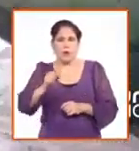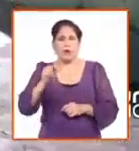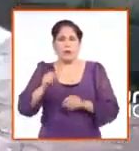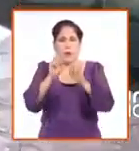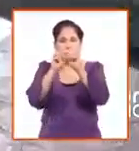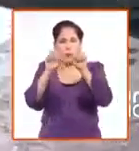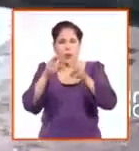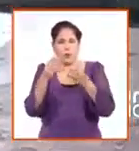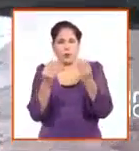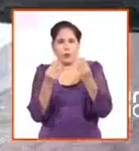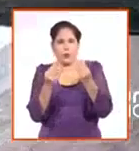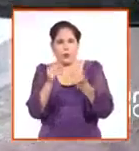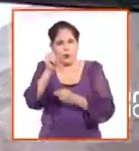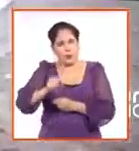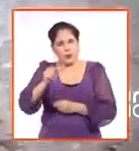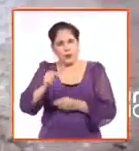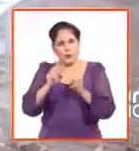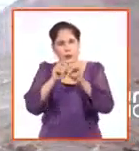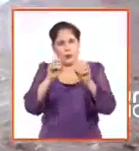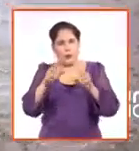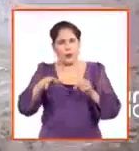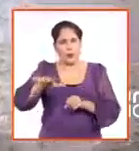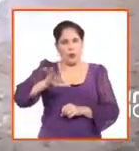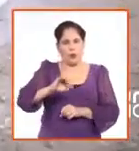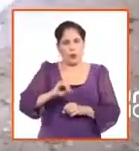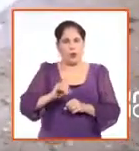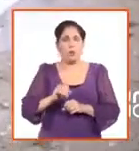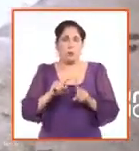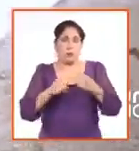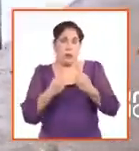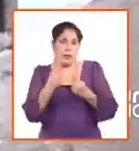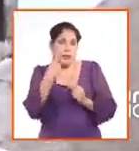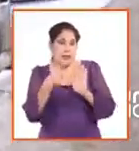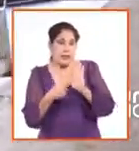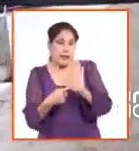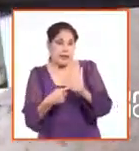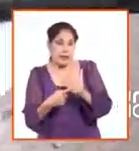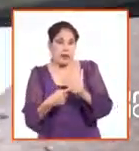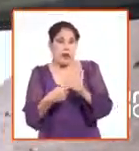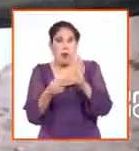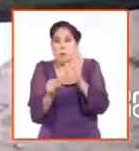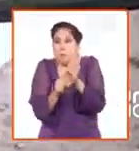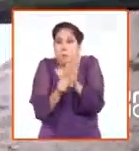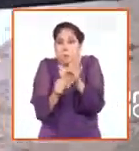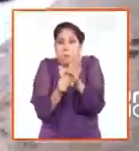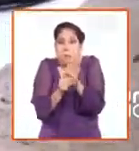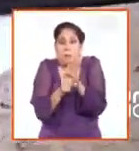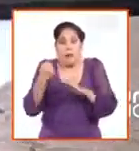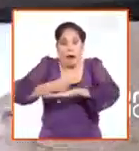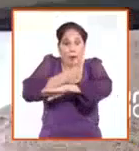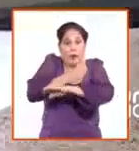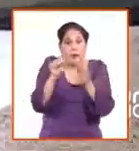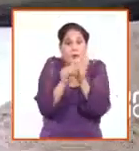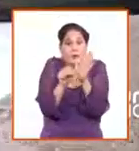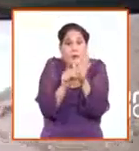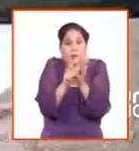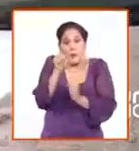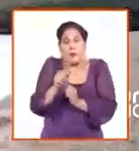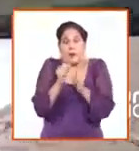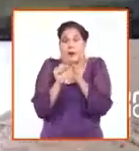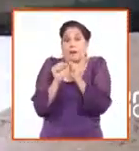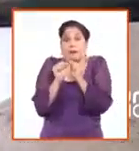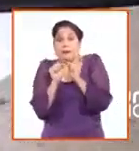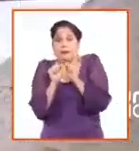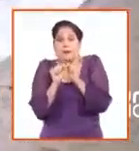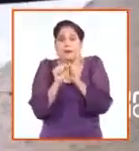bastante, con bastante frecuencia, porque es reiterado, es reflejo también de la cantidad de personas que están en el tráfico, que es los